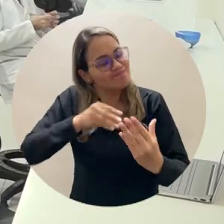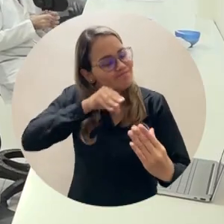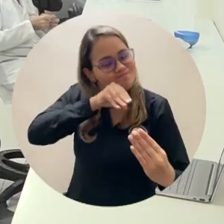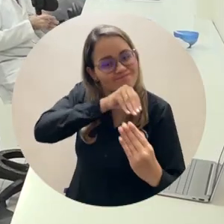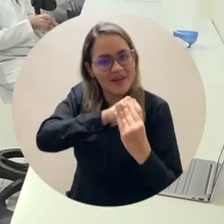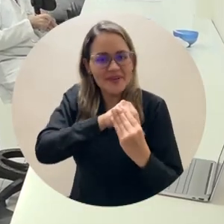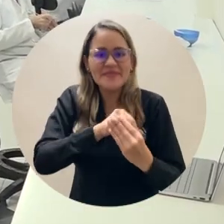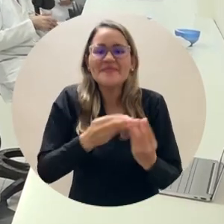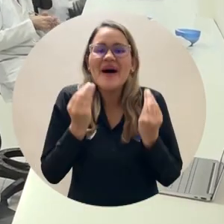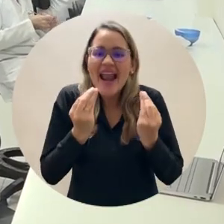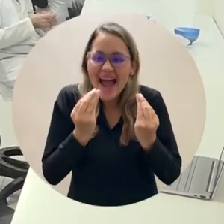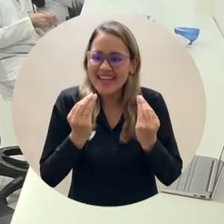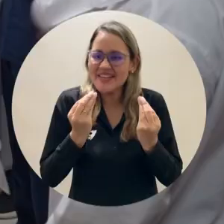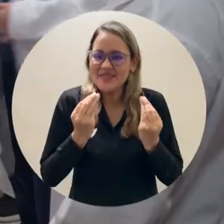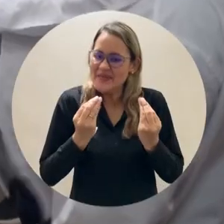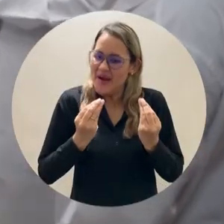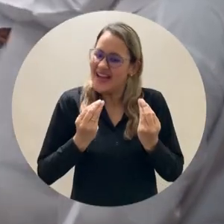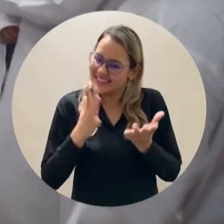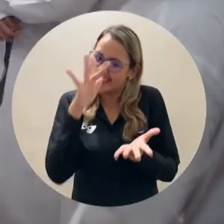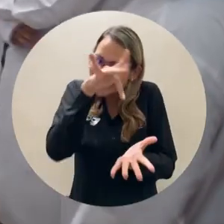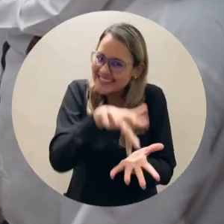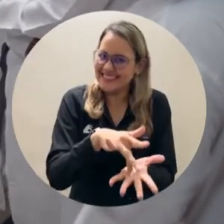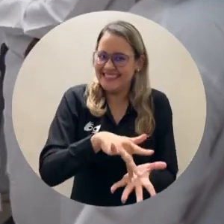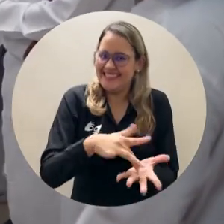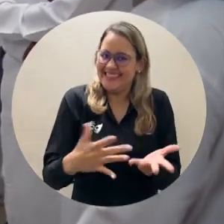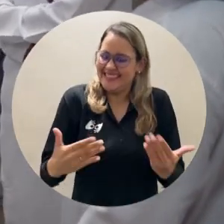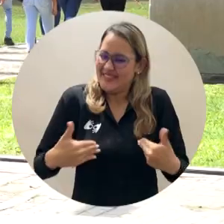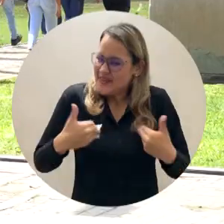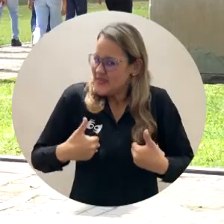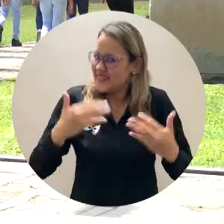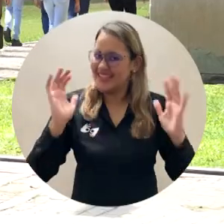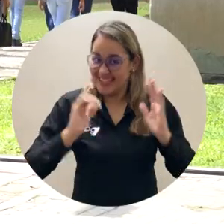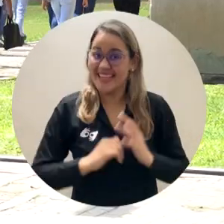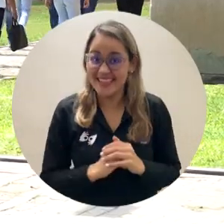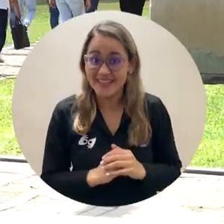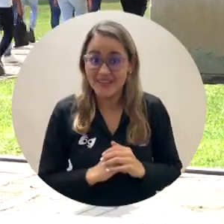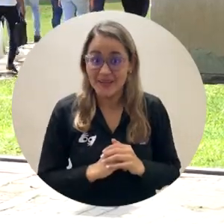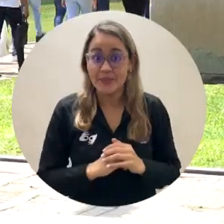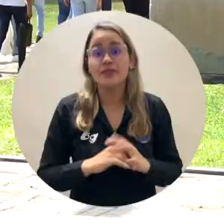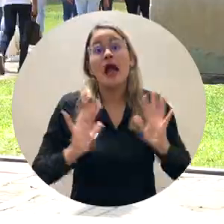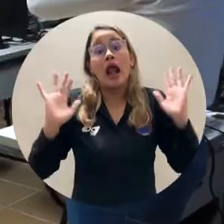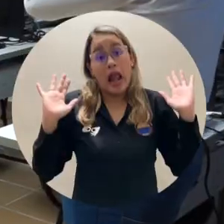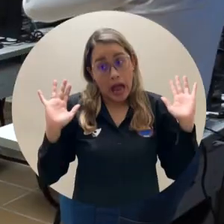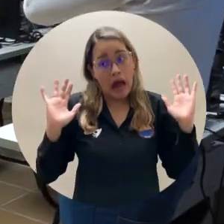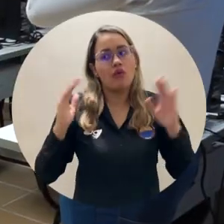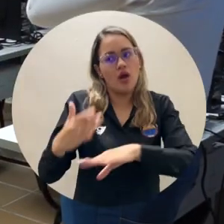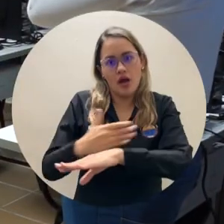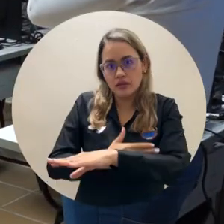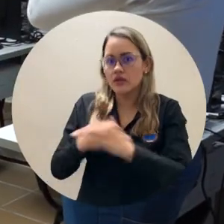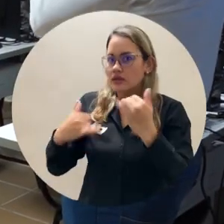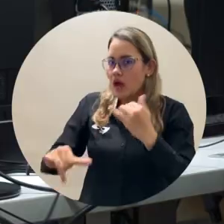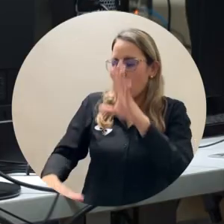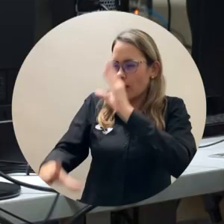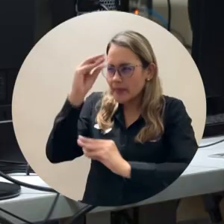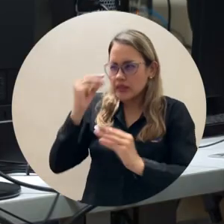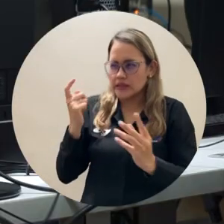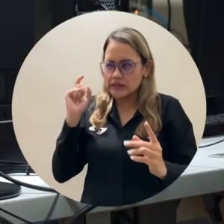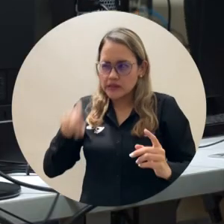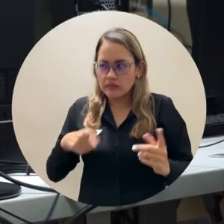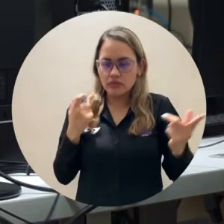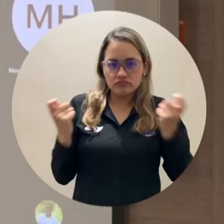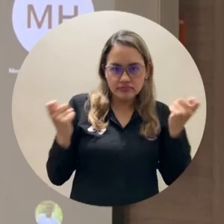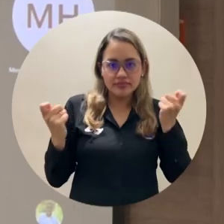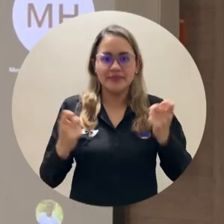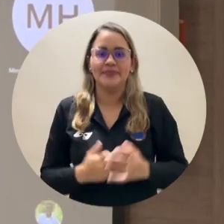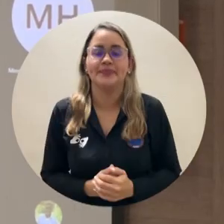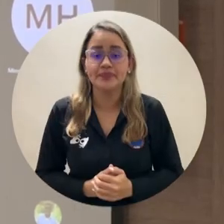que podamos asistir y volver a esa normalidad de pronto a la que estábamos acostumbrados obviamente con todas las lecciones aprendidas que nos dejó